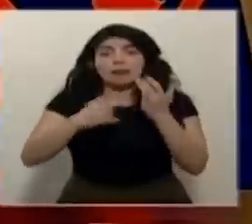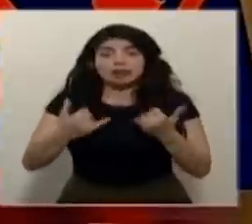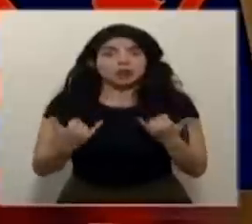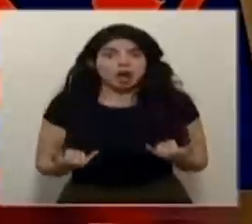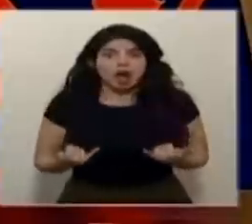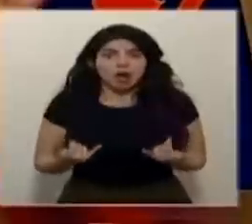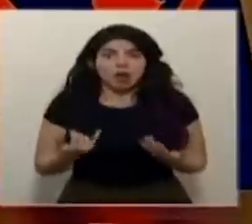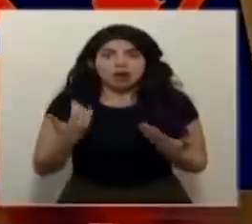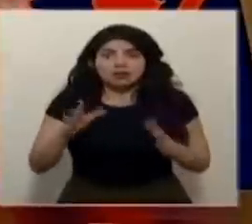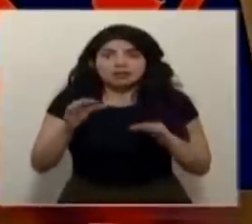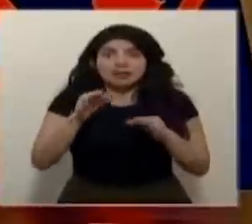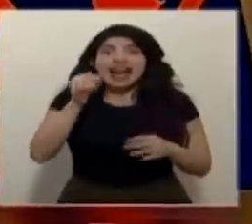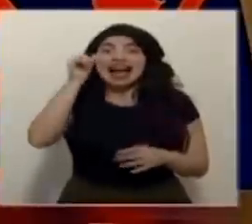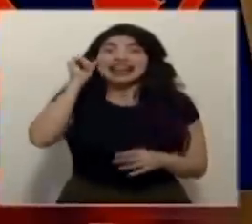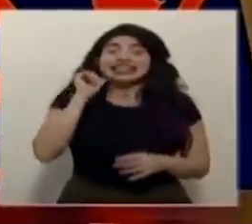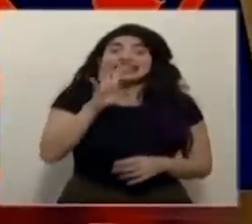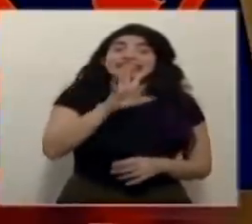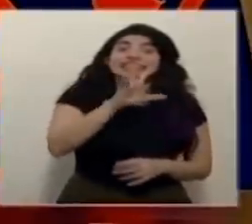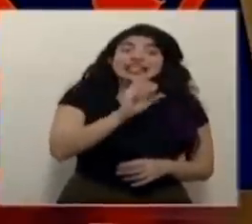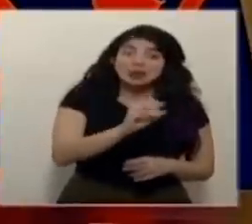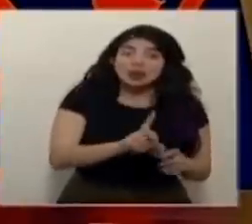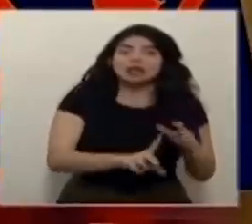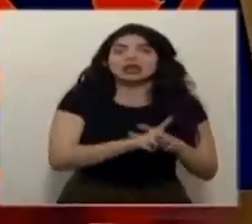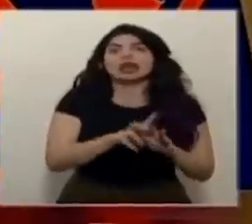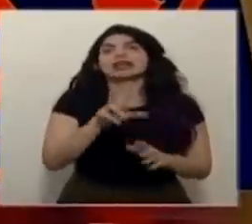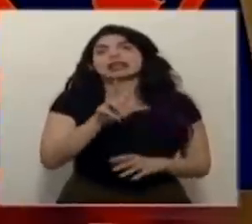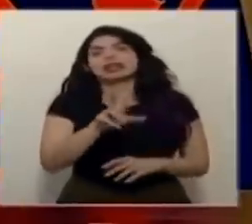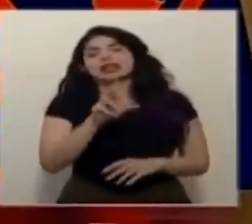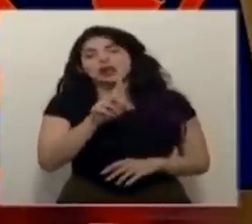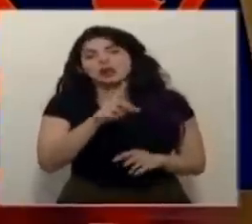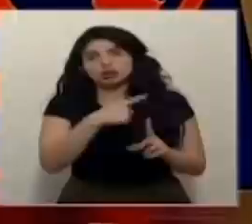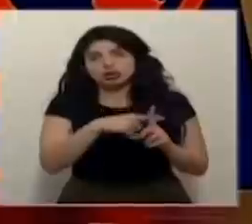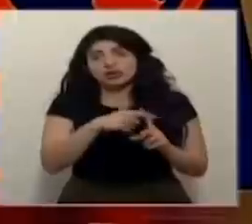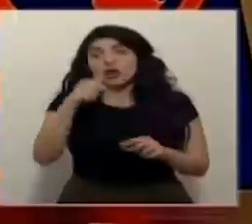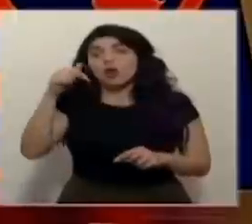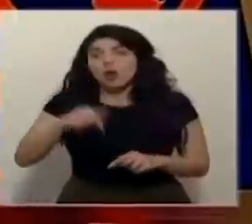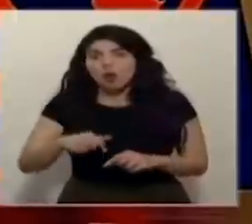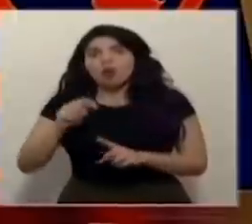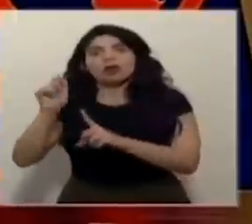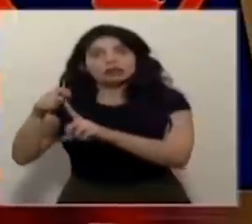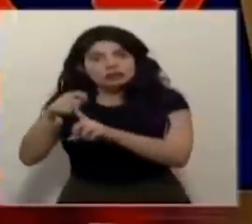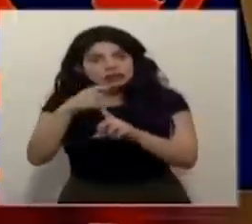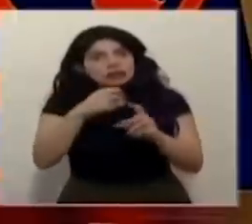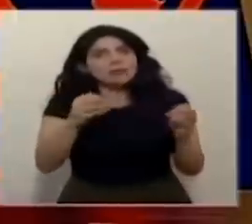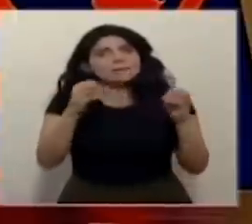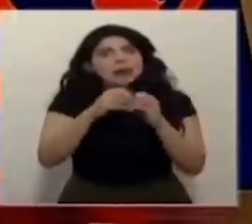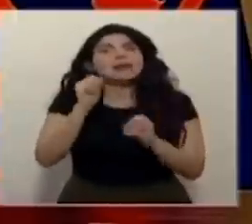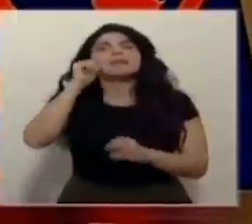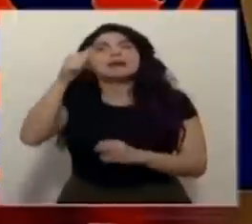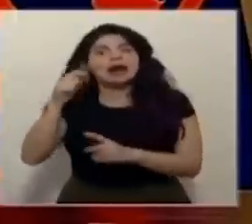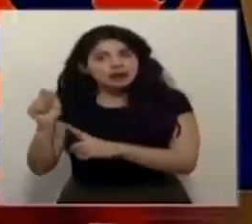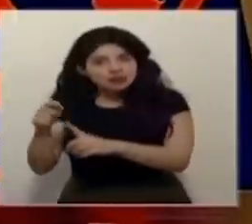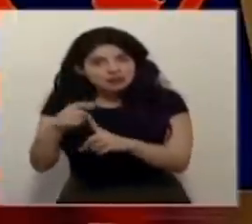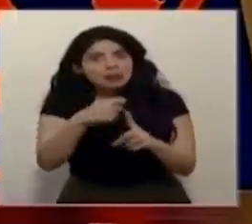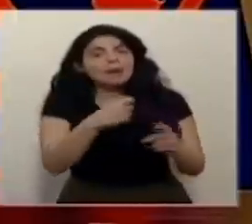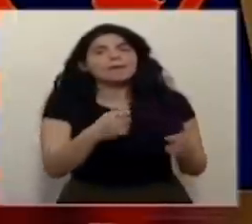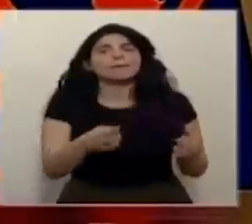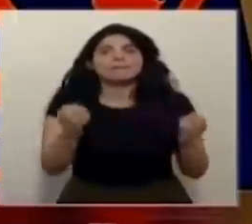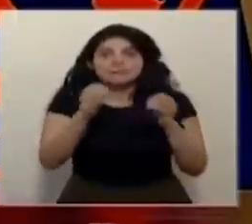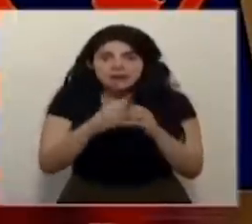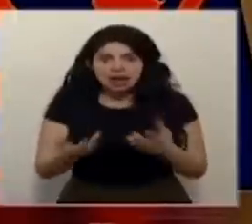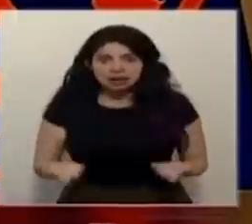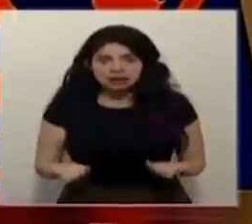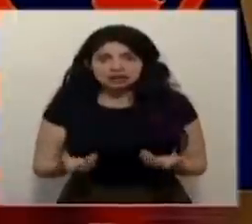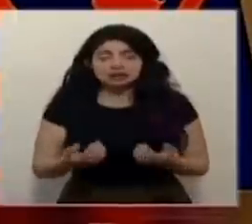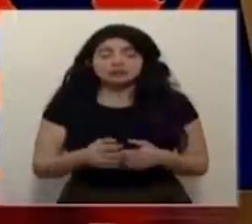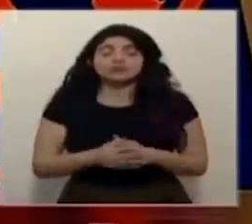como les digo de ayer de 50 tuvimos 31 positivos y todavía hoy se están testeando más y mañana se van a testear más